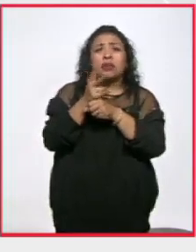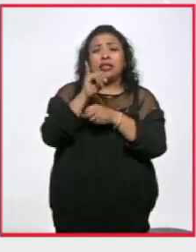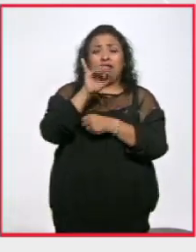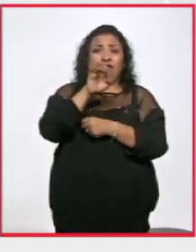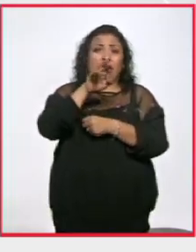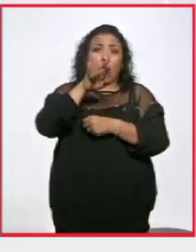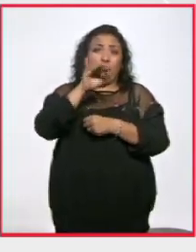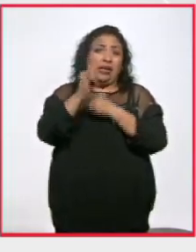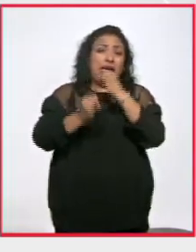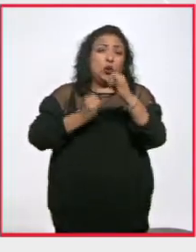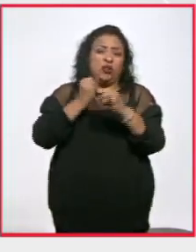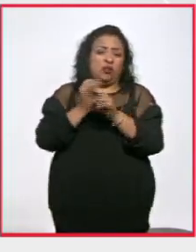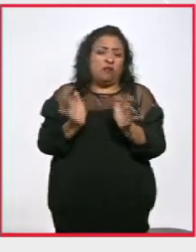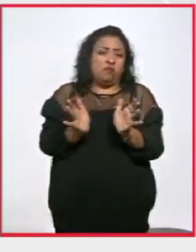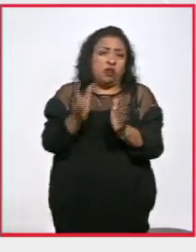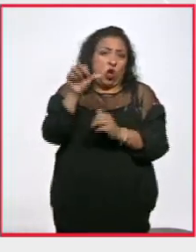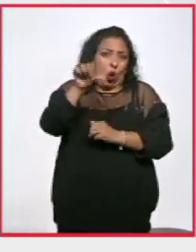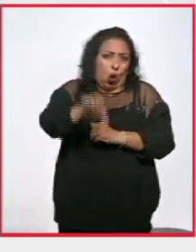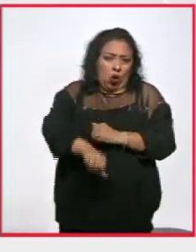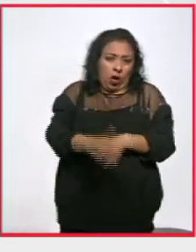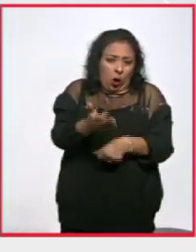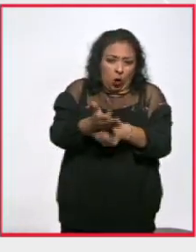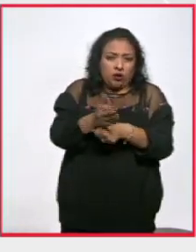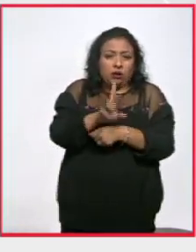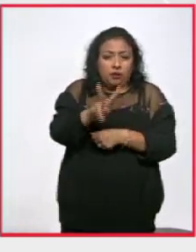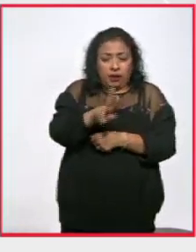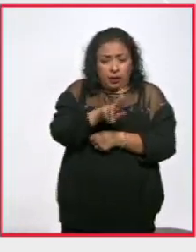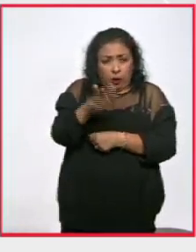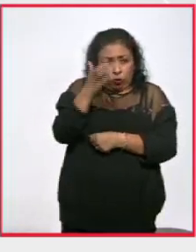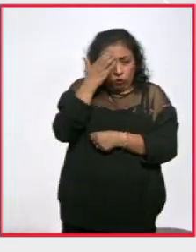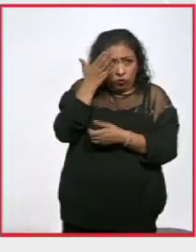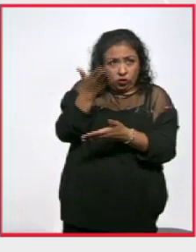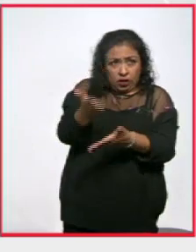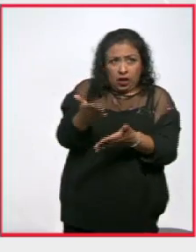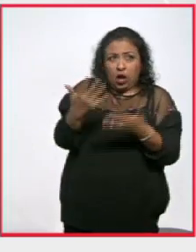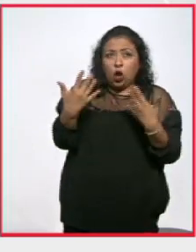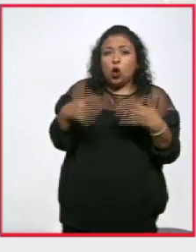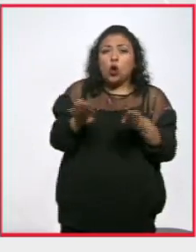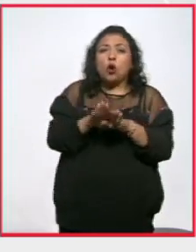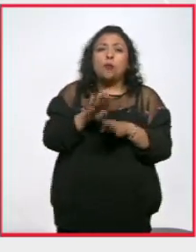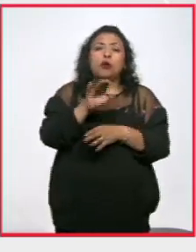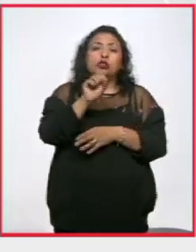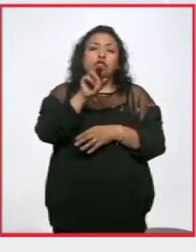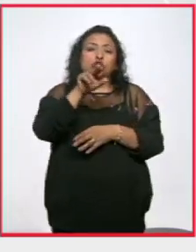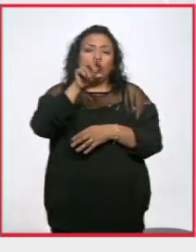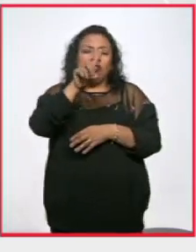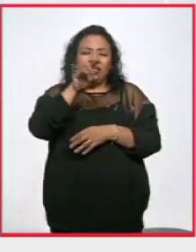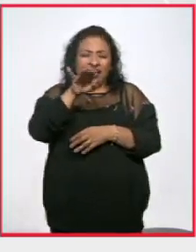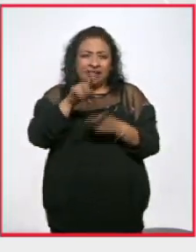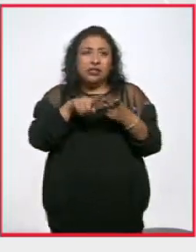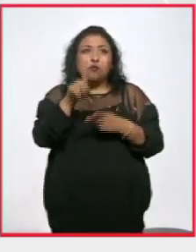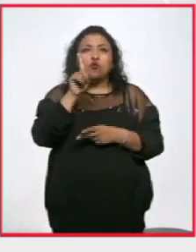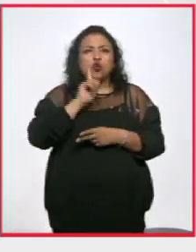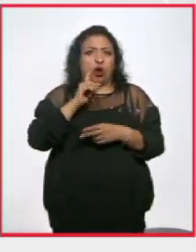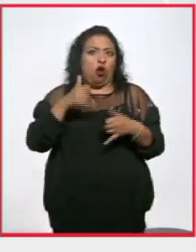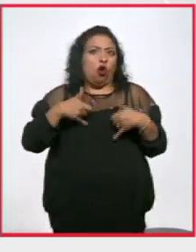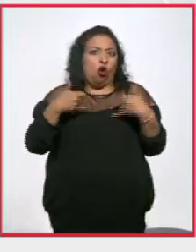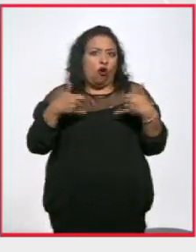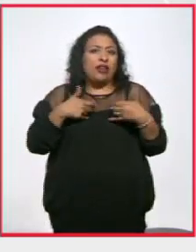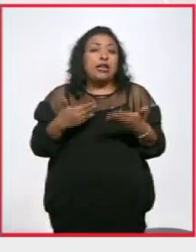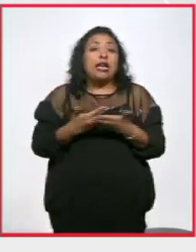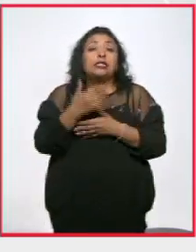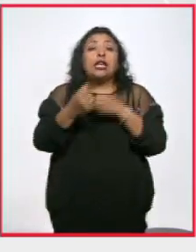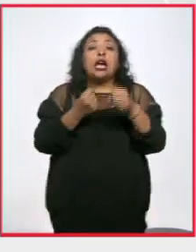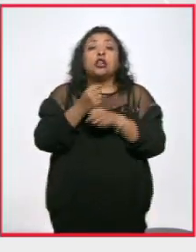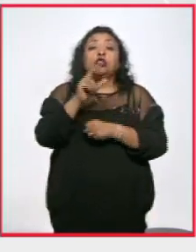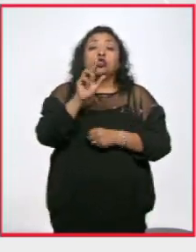iberoamericano e internacional ahora mismo, así lo ha reconocido en festivales como IDFA, Sundance, es una chica muy joven, nació en el